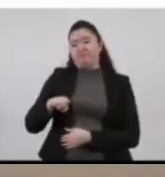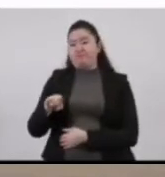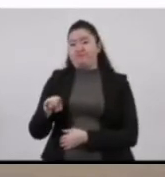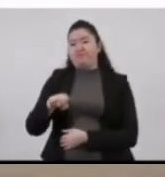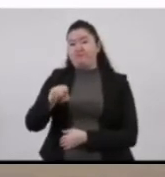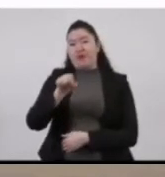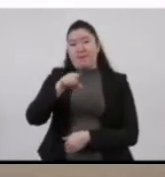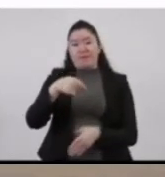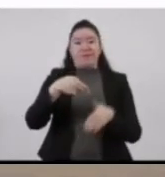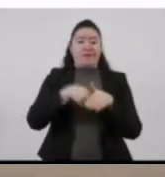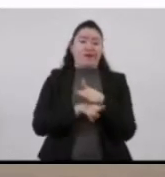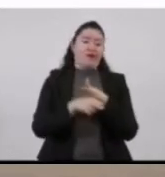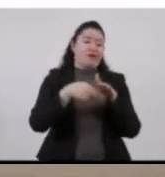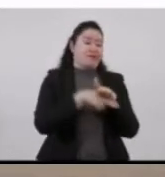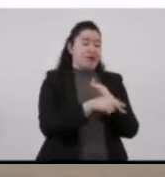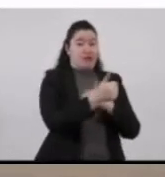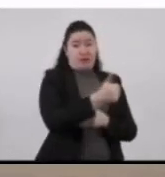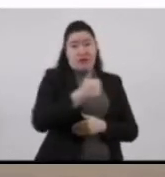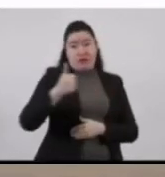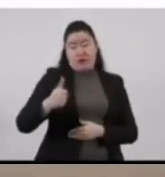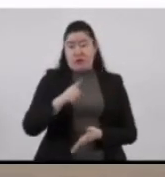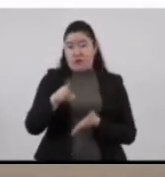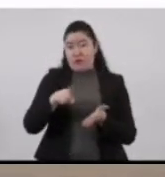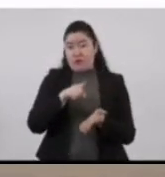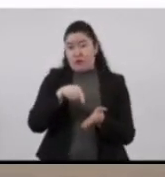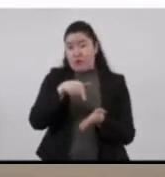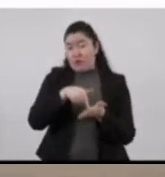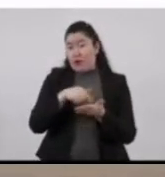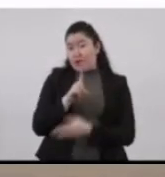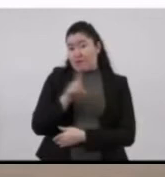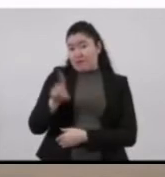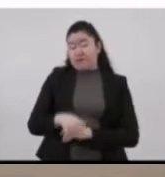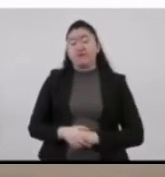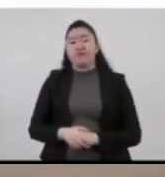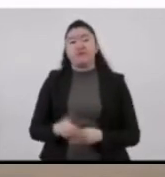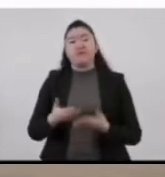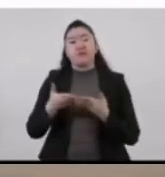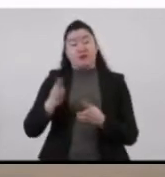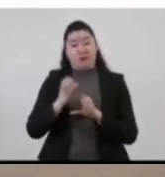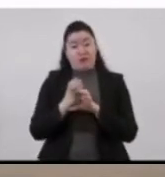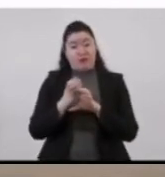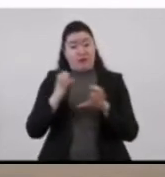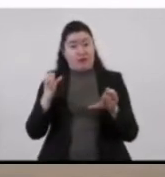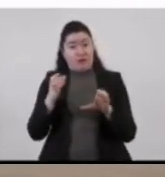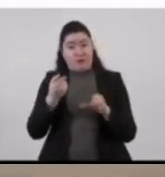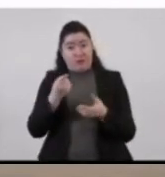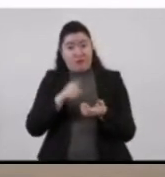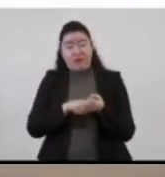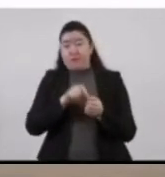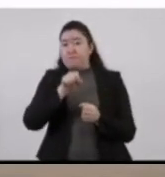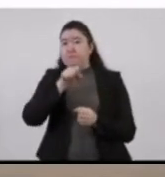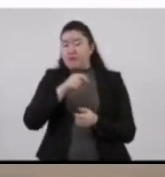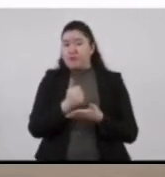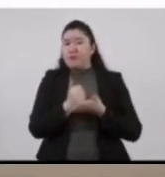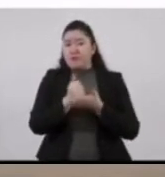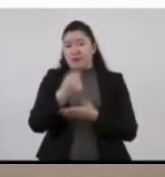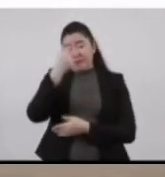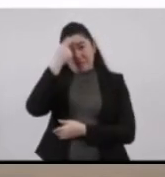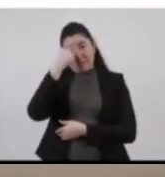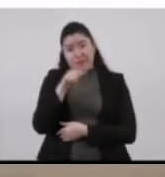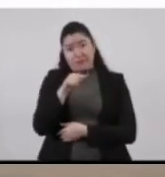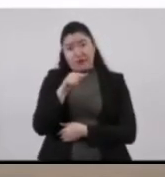la mayor parte de ellas en carril derecho. La mayor capacidad de las unidades de autobús también permitió captar